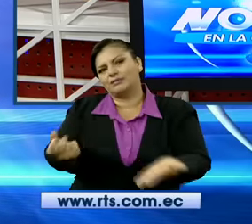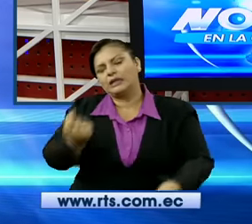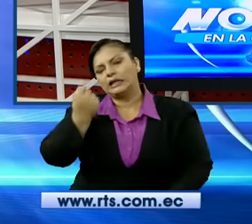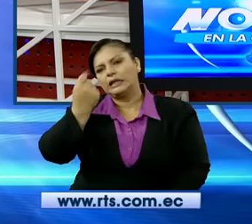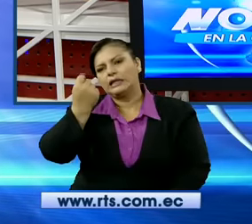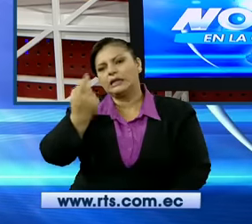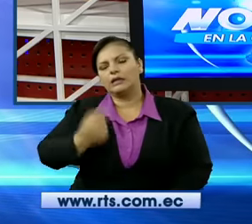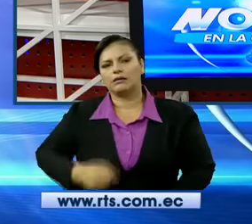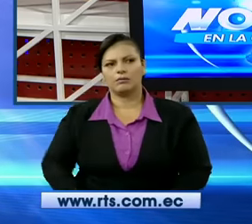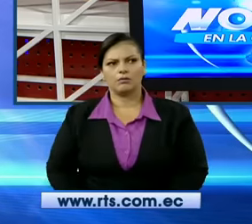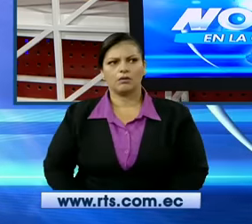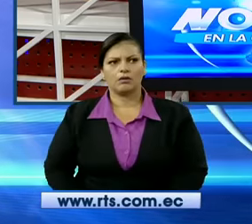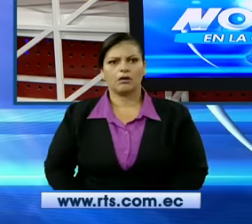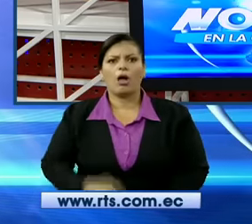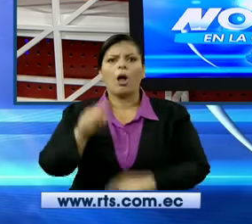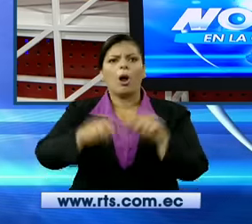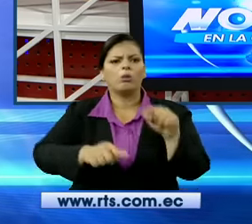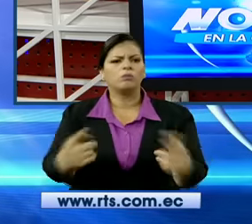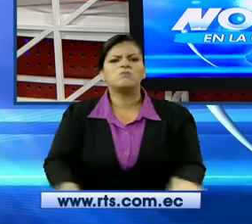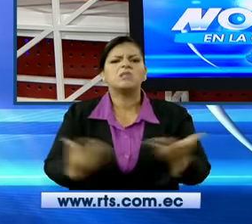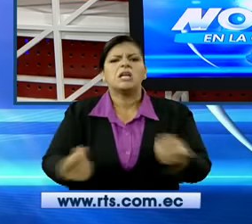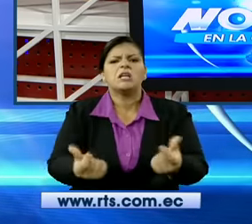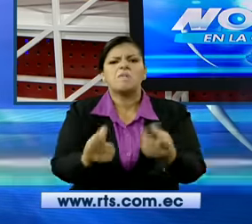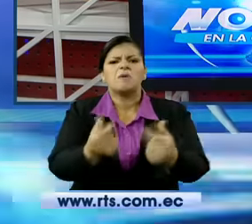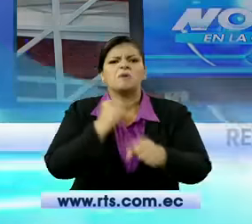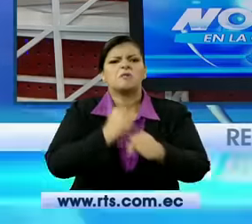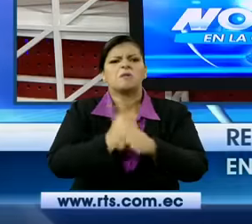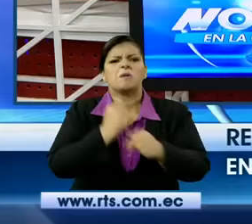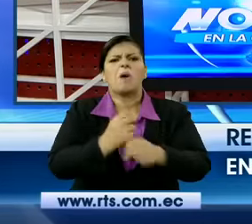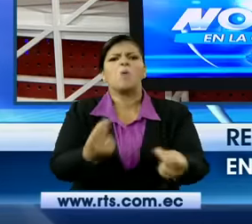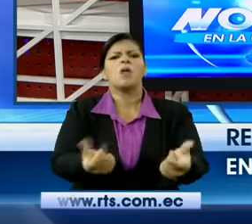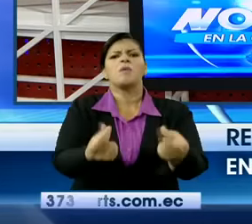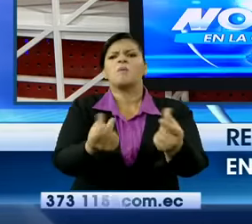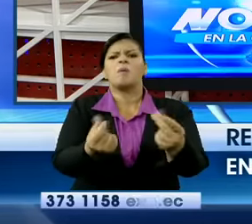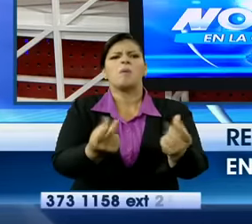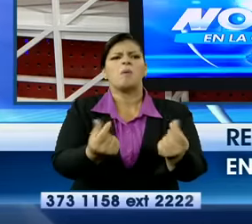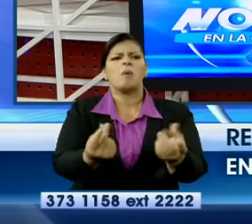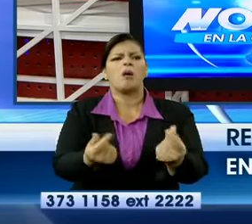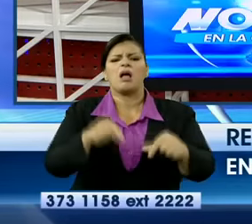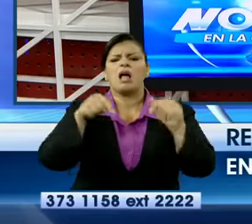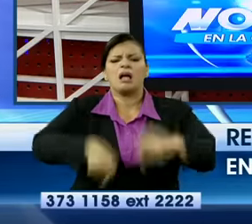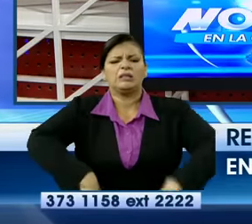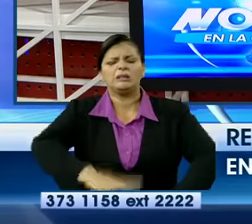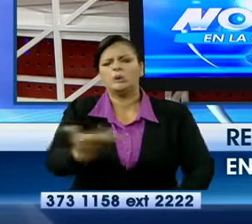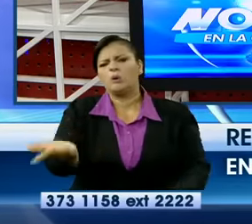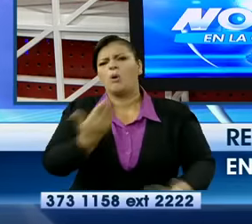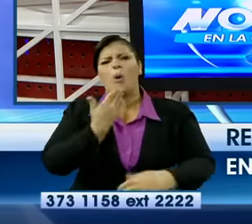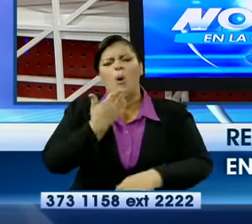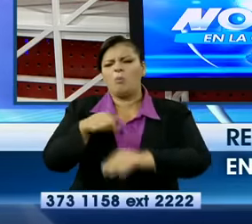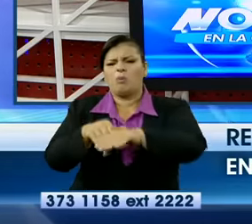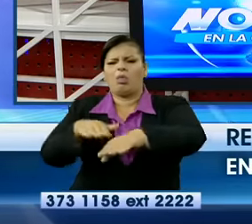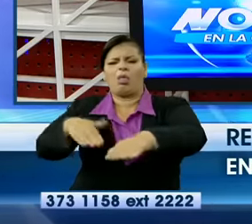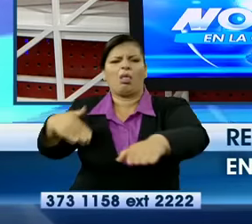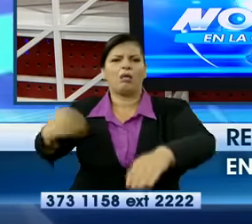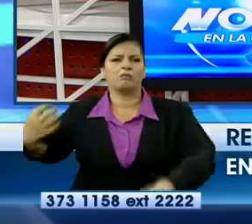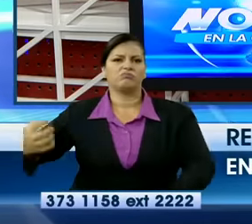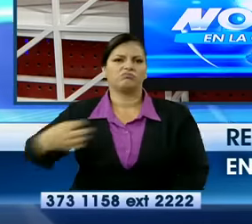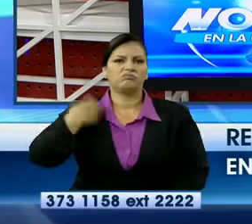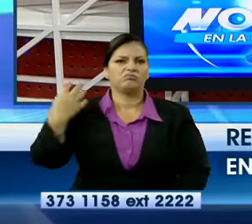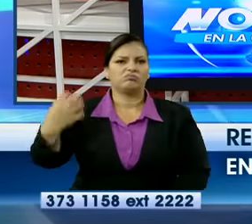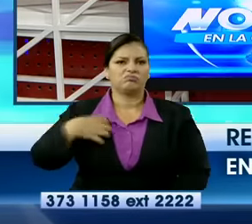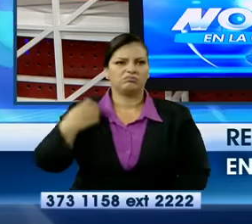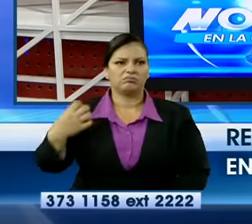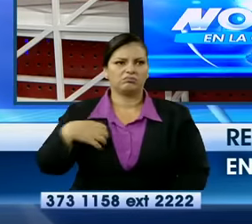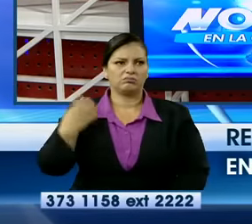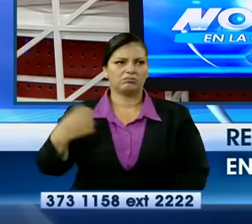cosa. Quiere que la reparación del paso elevado se lo haga en el aire. No, imposible. Que no los toque, que no los moleste. Que se